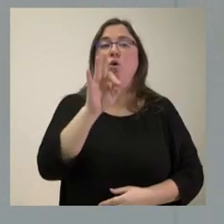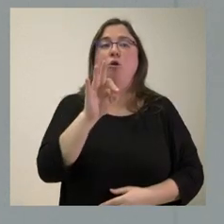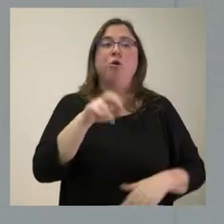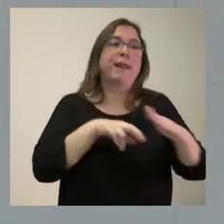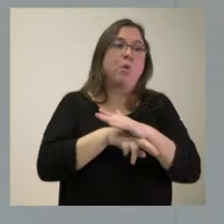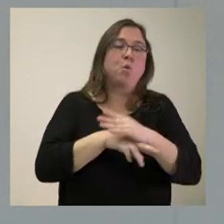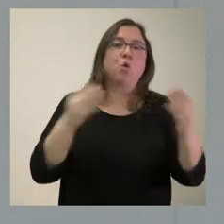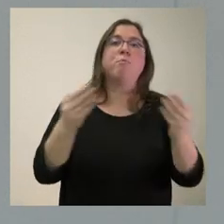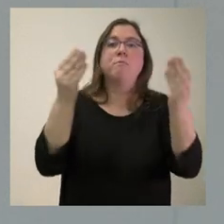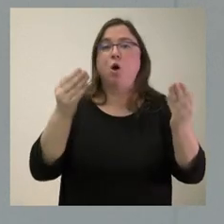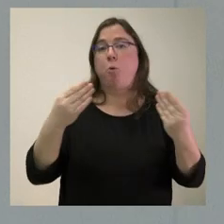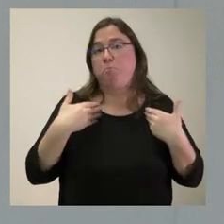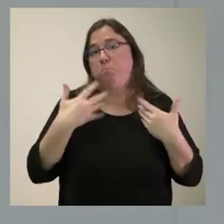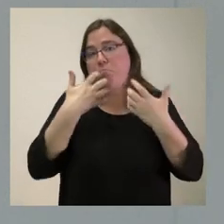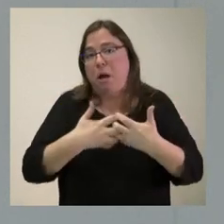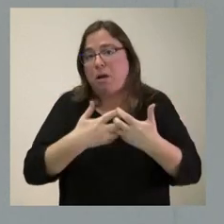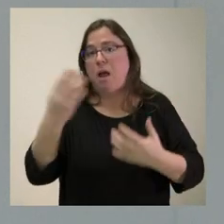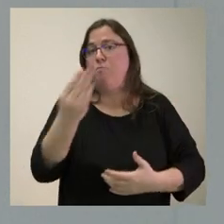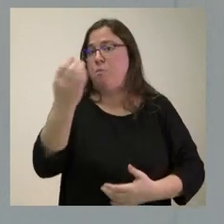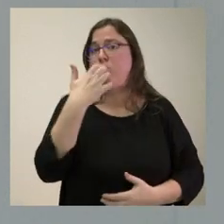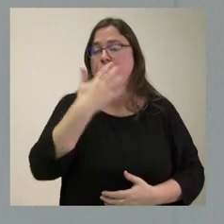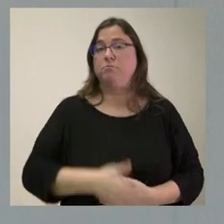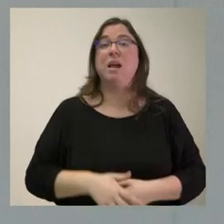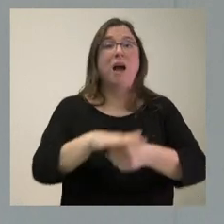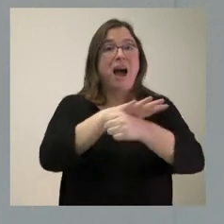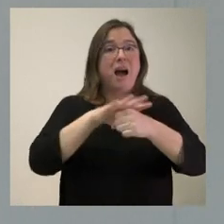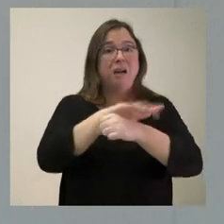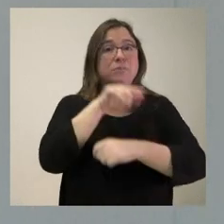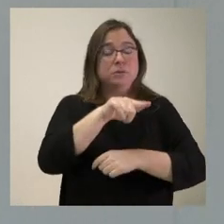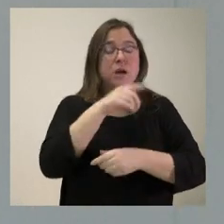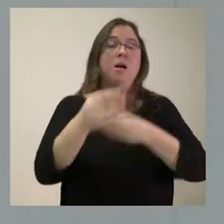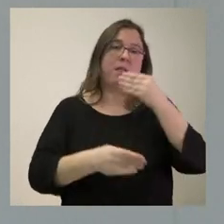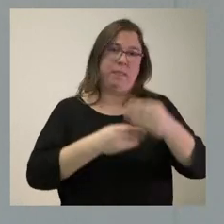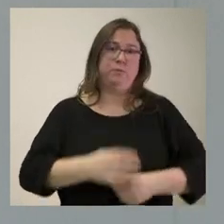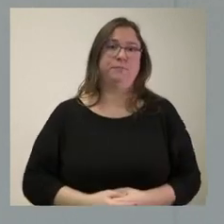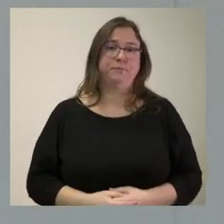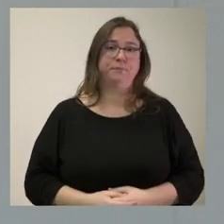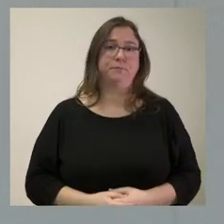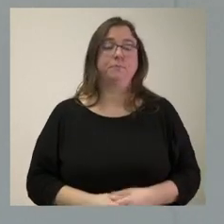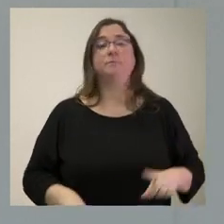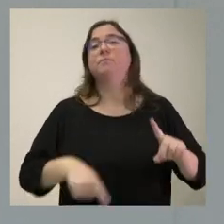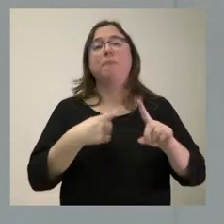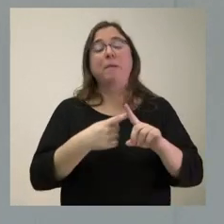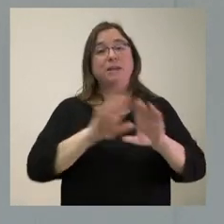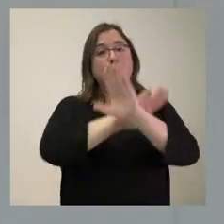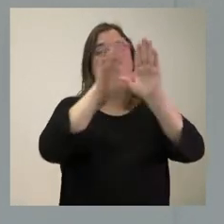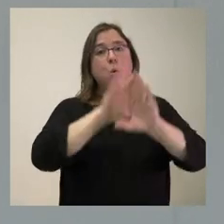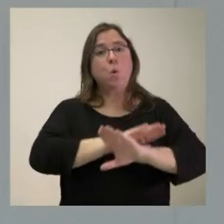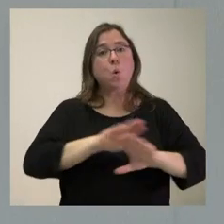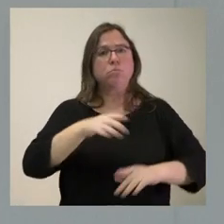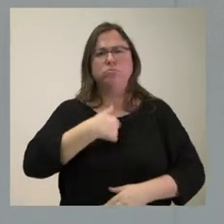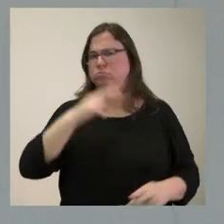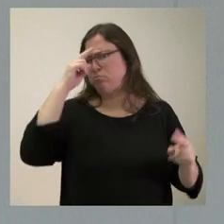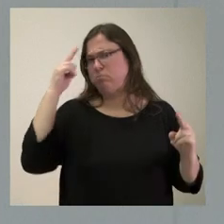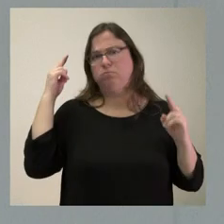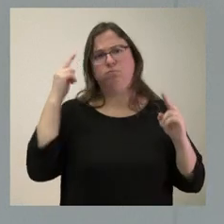sanitario. Y, por tanto, desde ese ámbito es el que se actuará en este sentido también. Y, lo último, nosotros respetamos